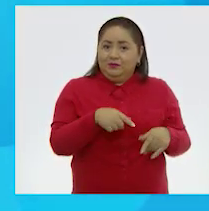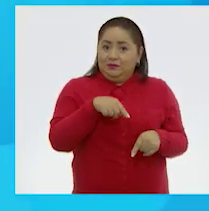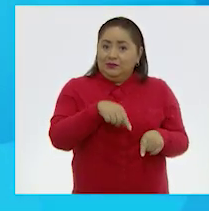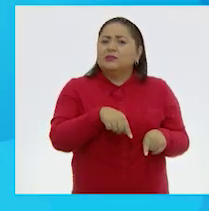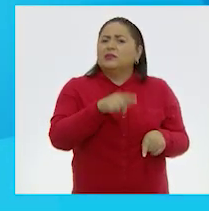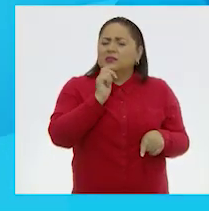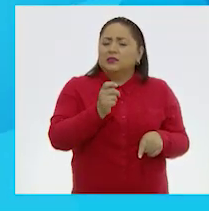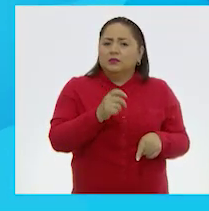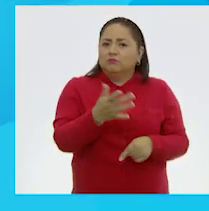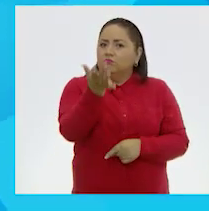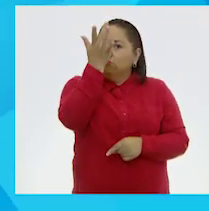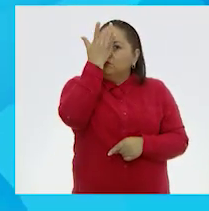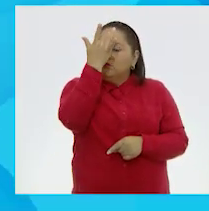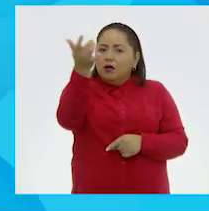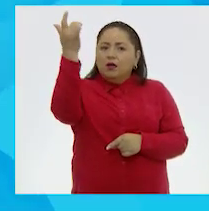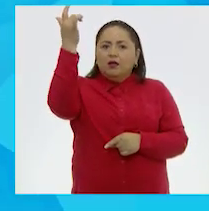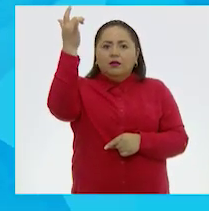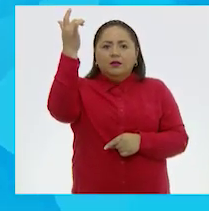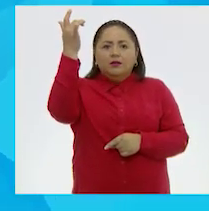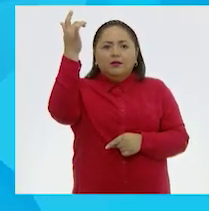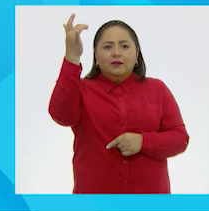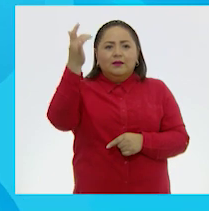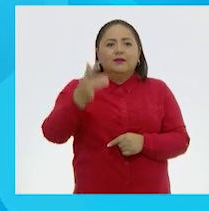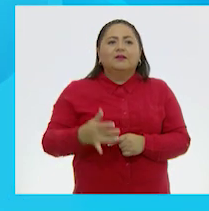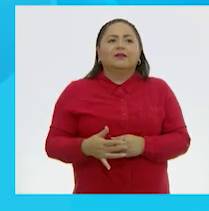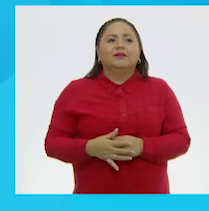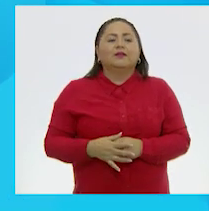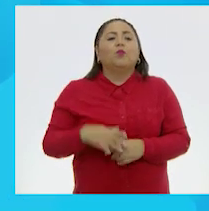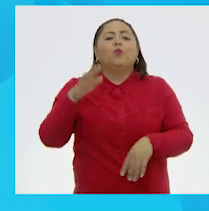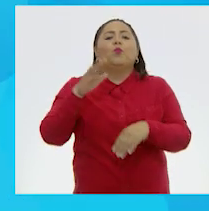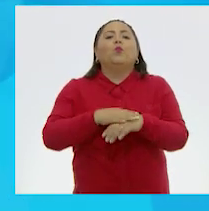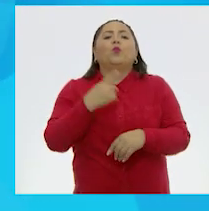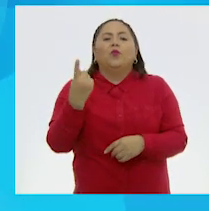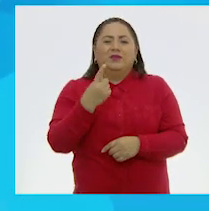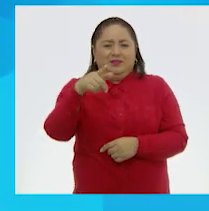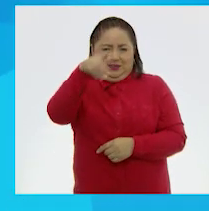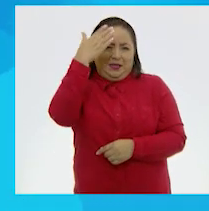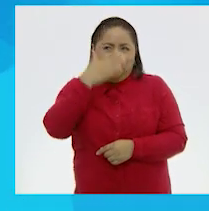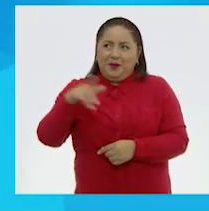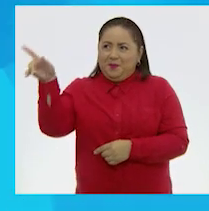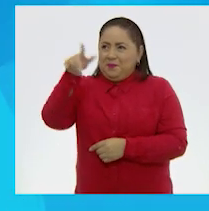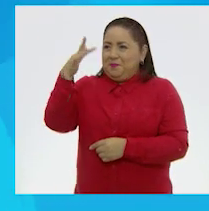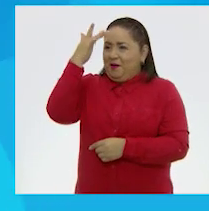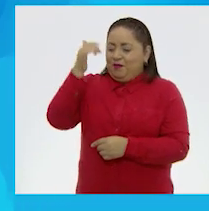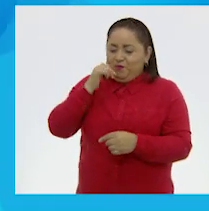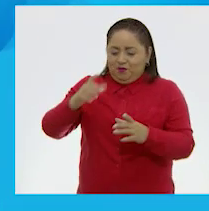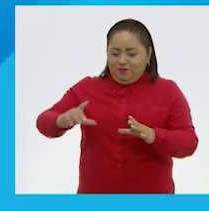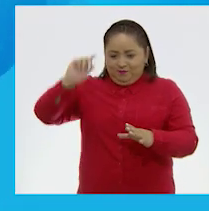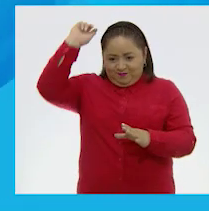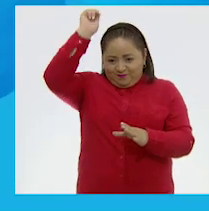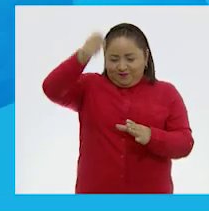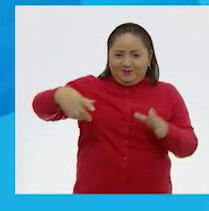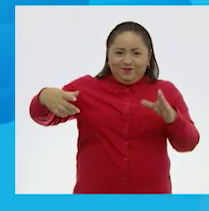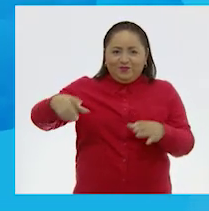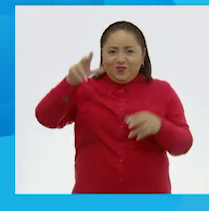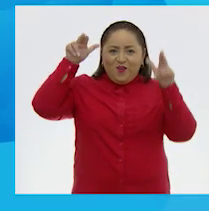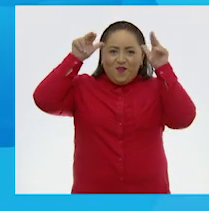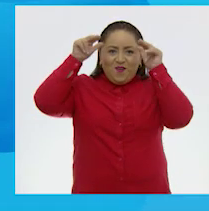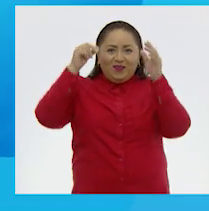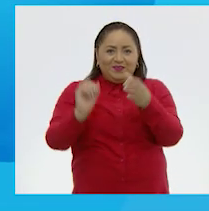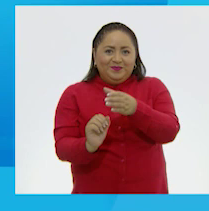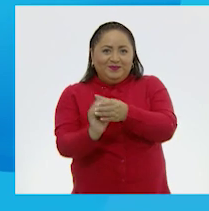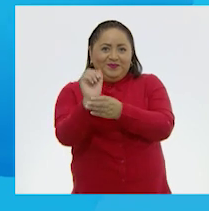mágica. Porque como los magos que hacen aparecer conejos en los sombreros